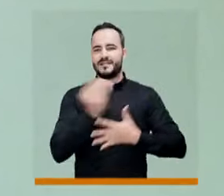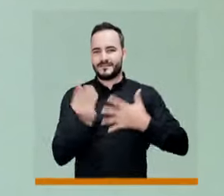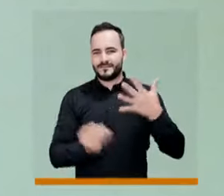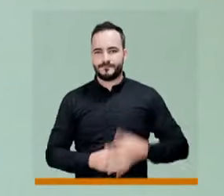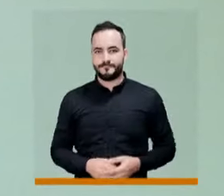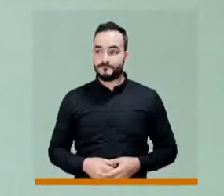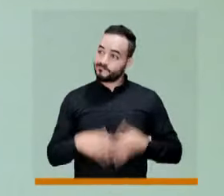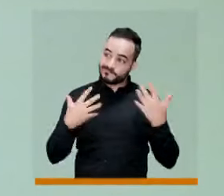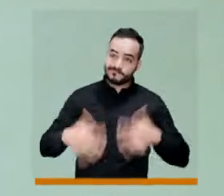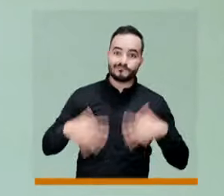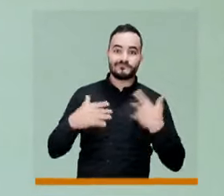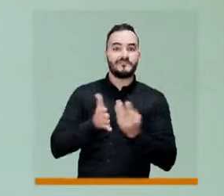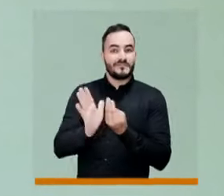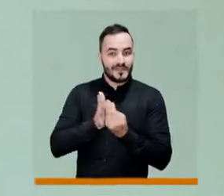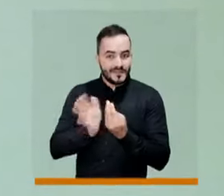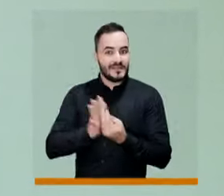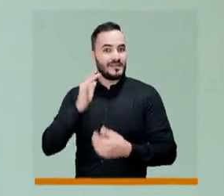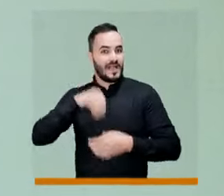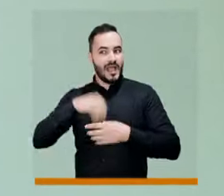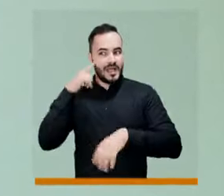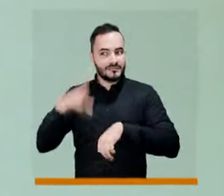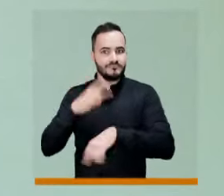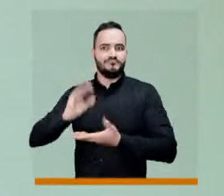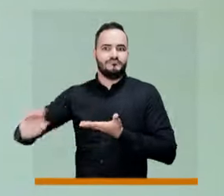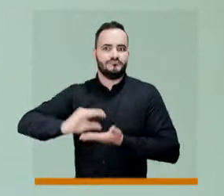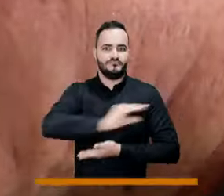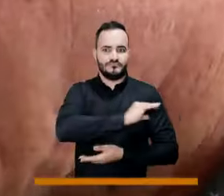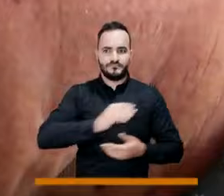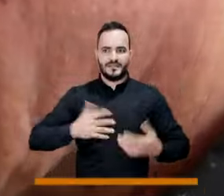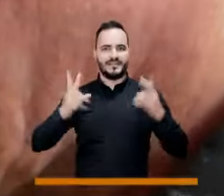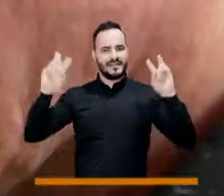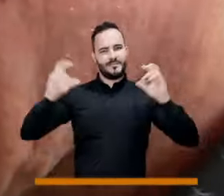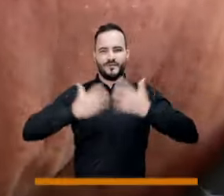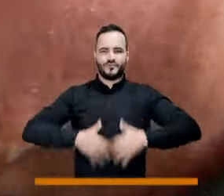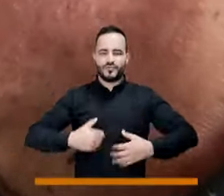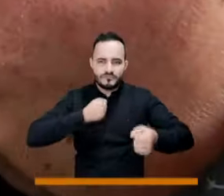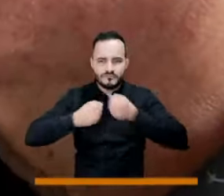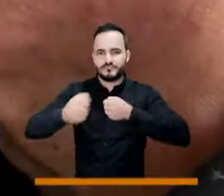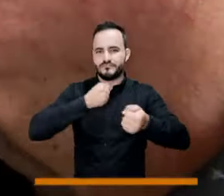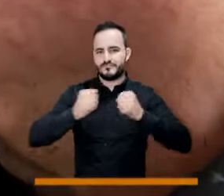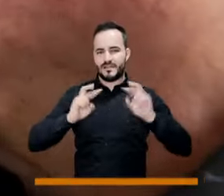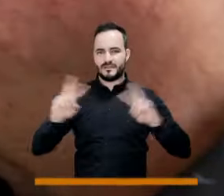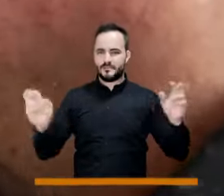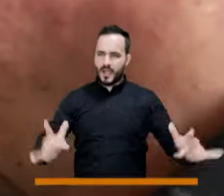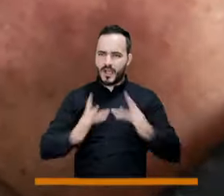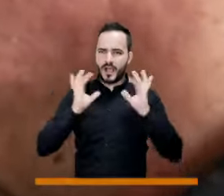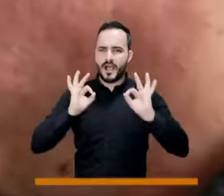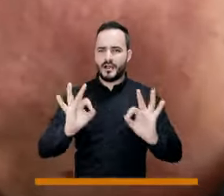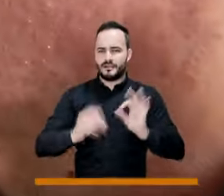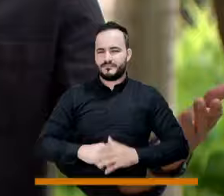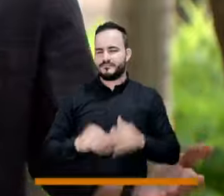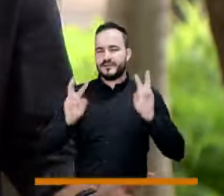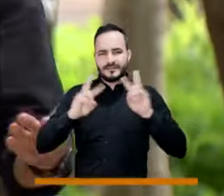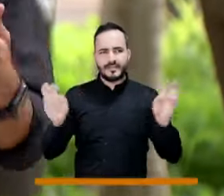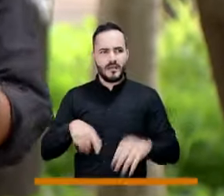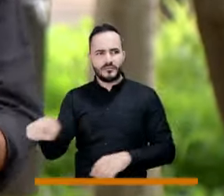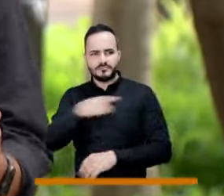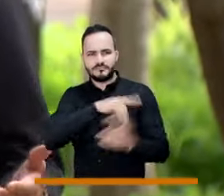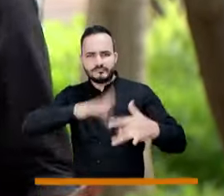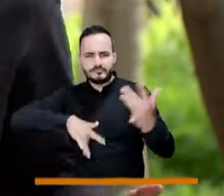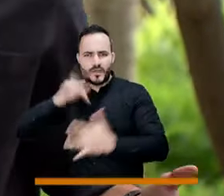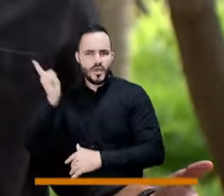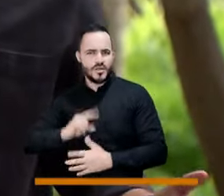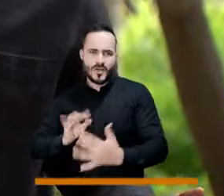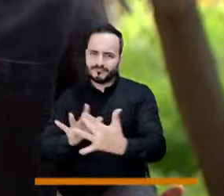Se trata de un estímulo a la rigurosidad periodística, a la calidad narrativa y técnica, a la investigación, a la